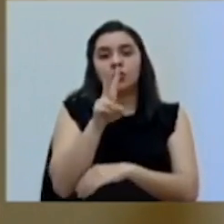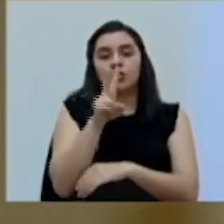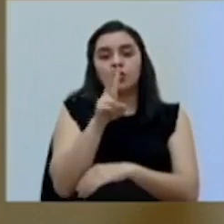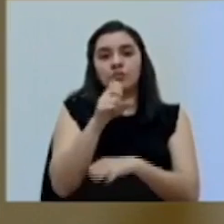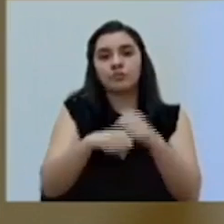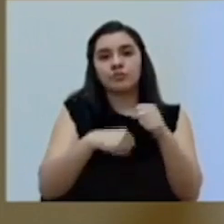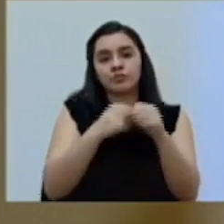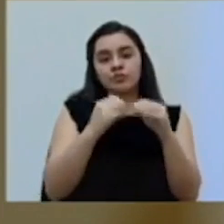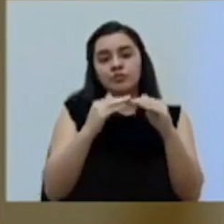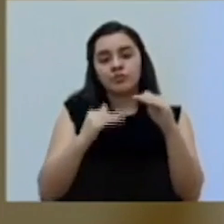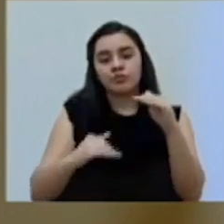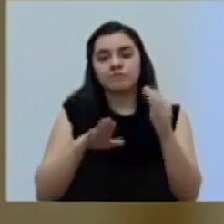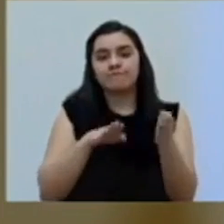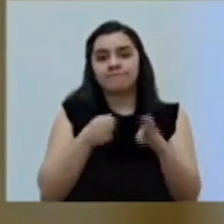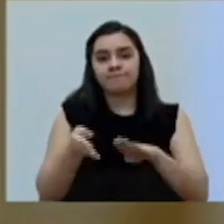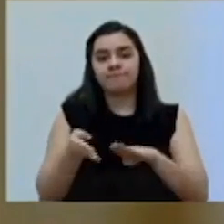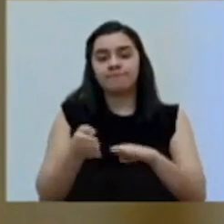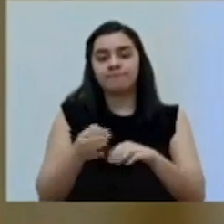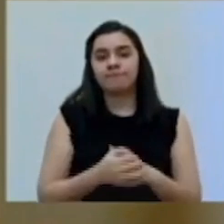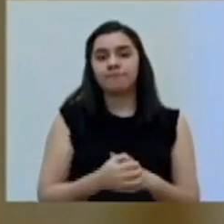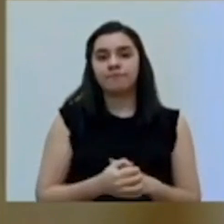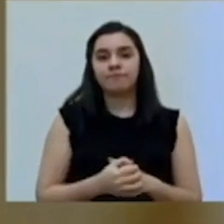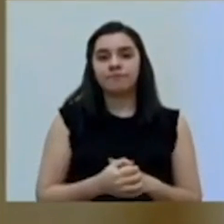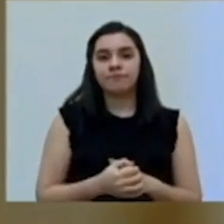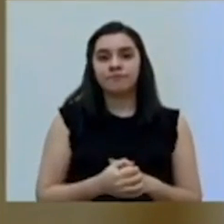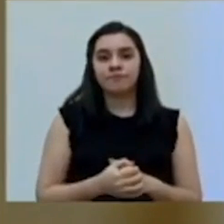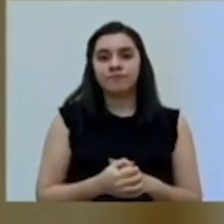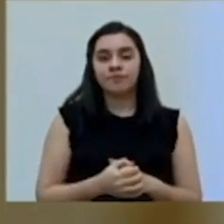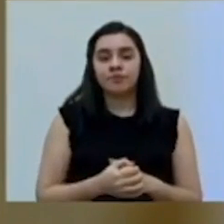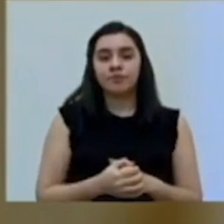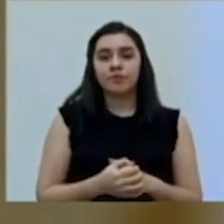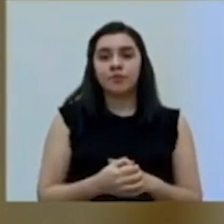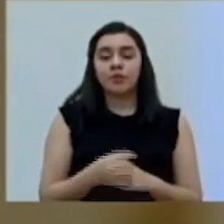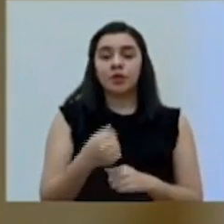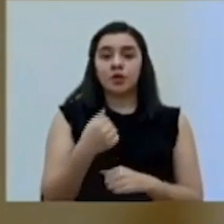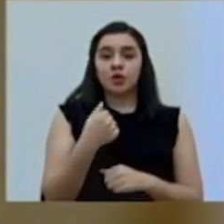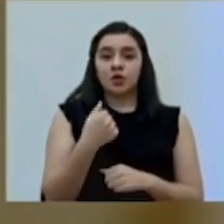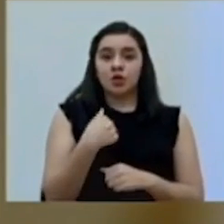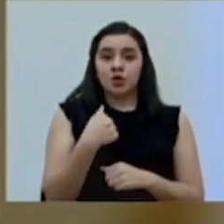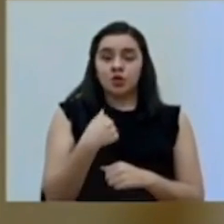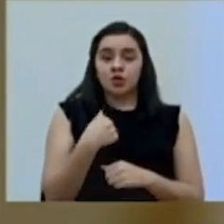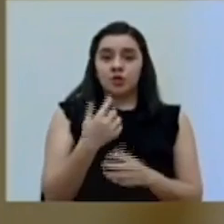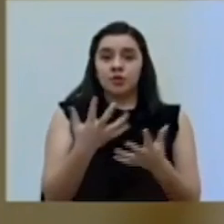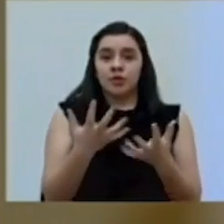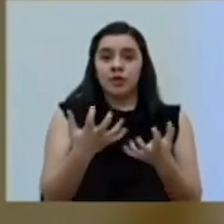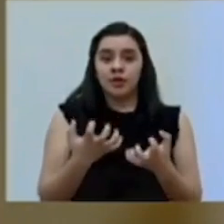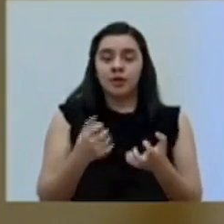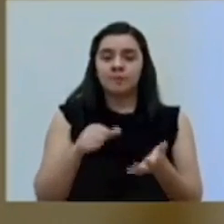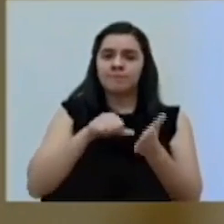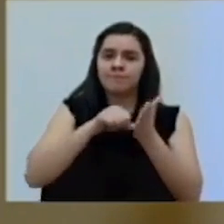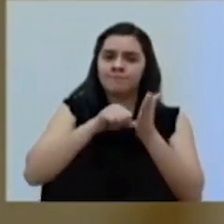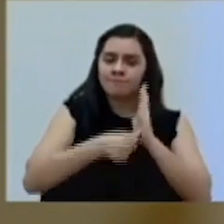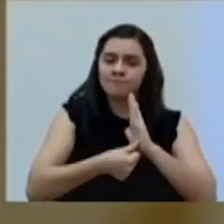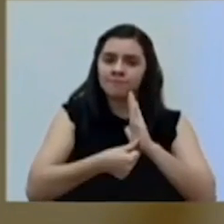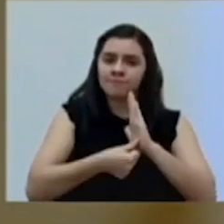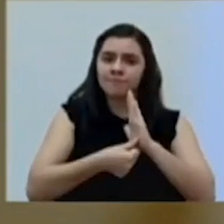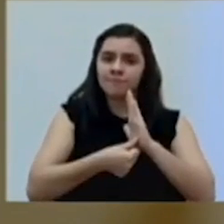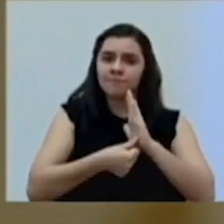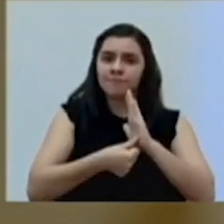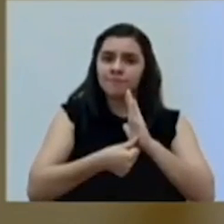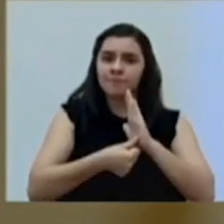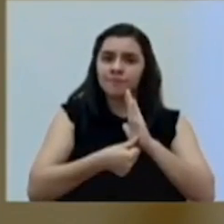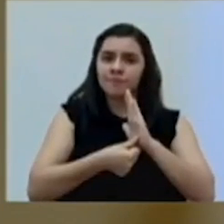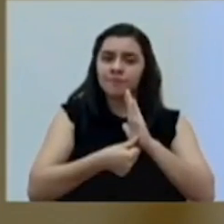de edad. Y yo aquí quería recalcar un